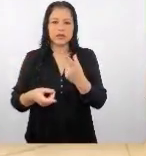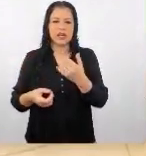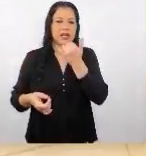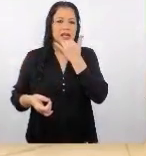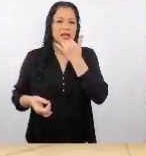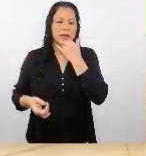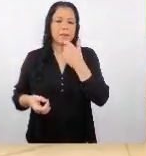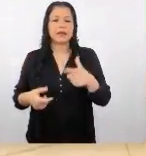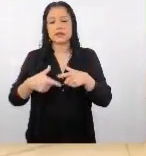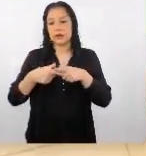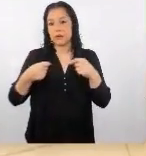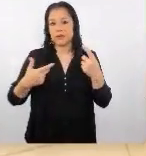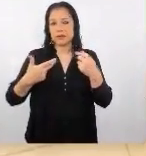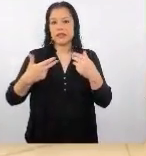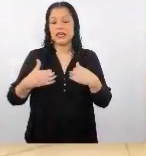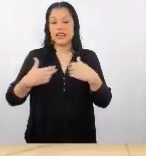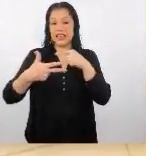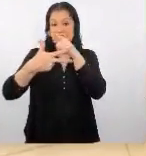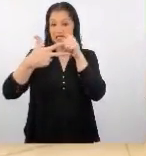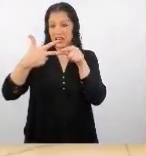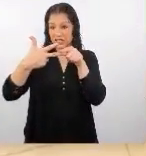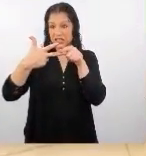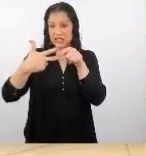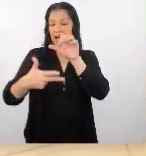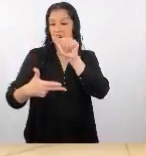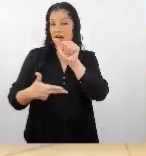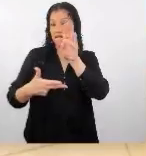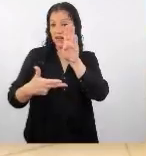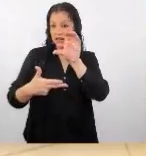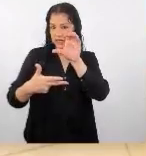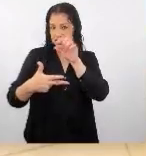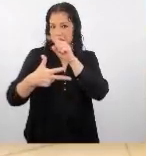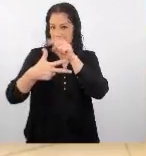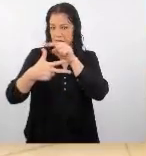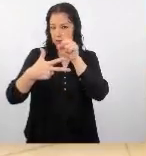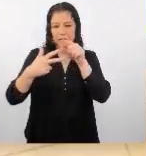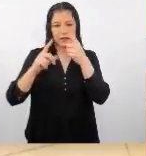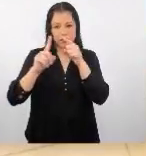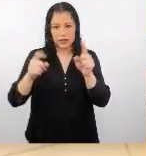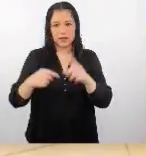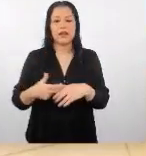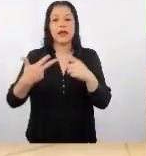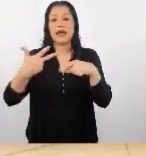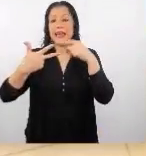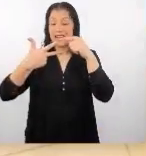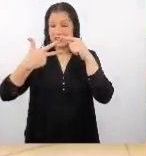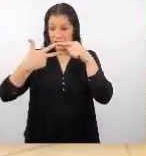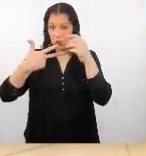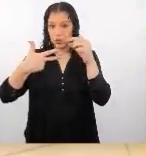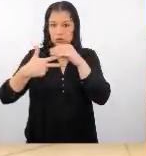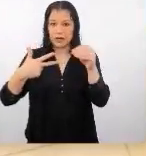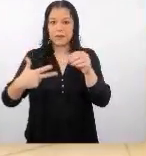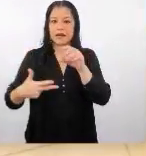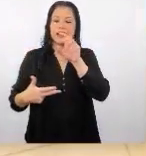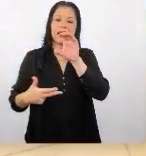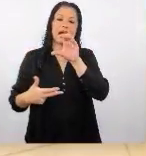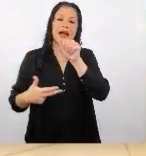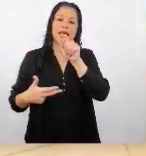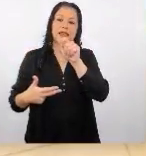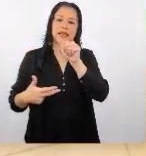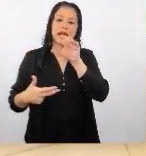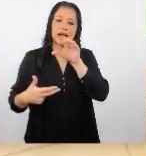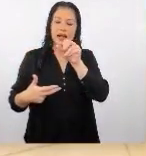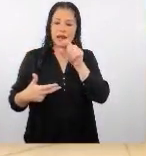tres tipos de abecedarios tres tipos de abecedarios ¿para qué? el segundo que le llaman la catacana es para